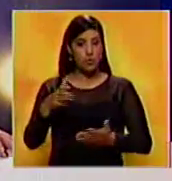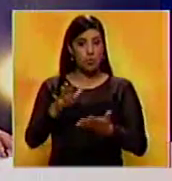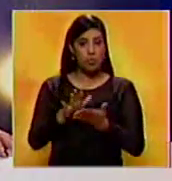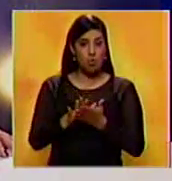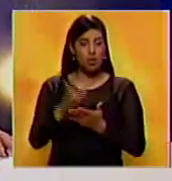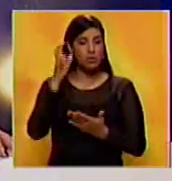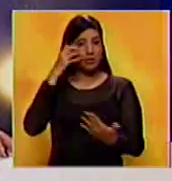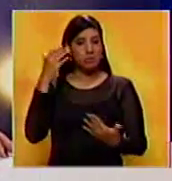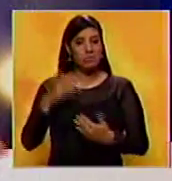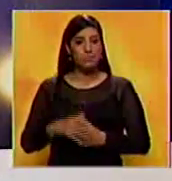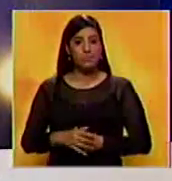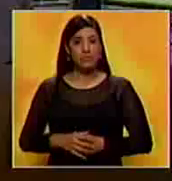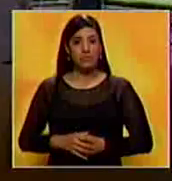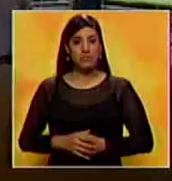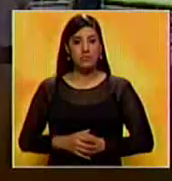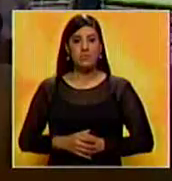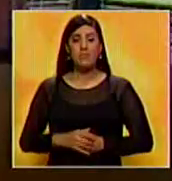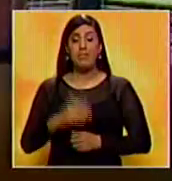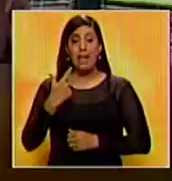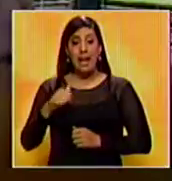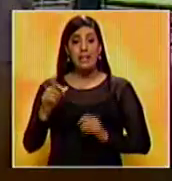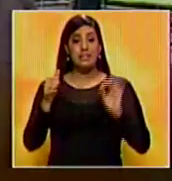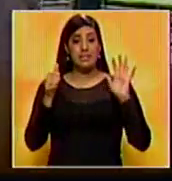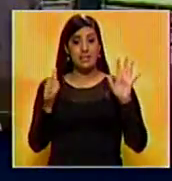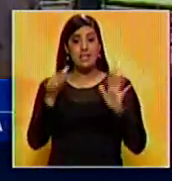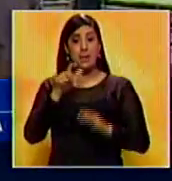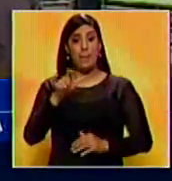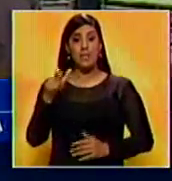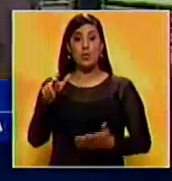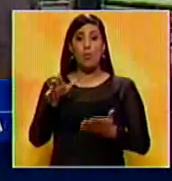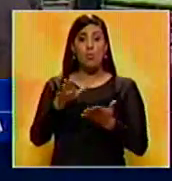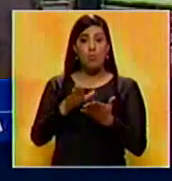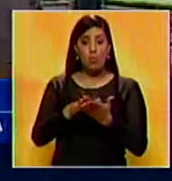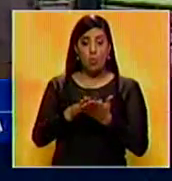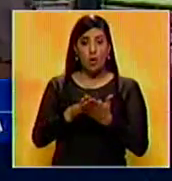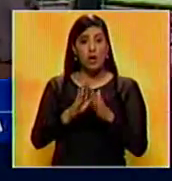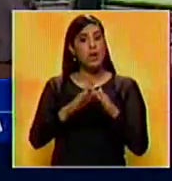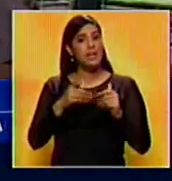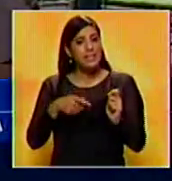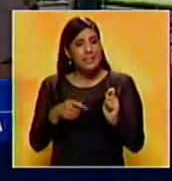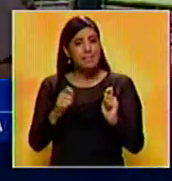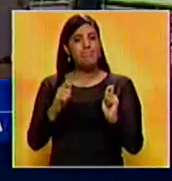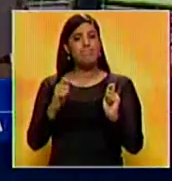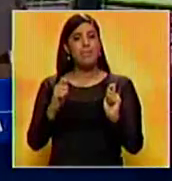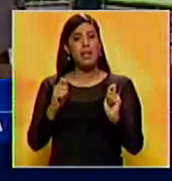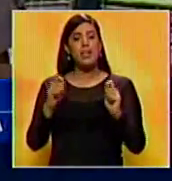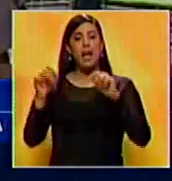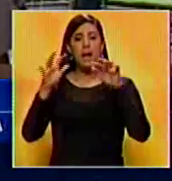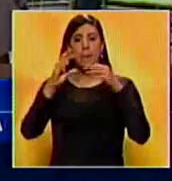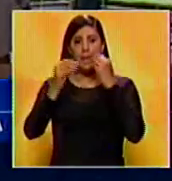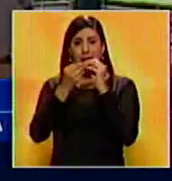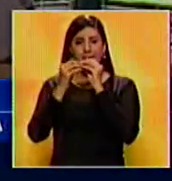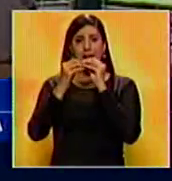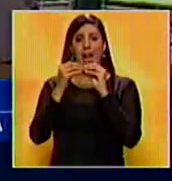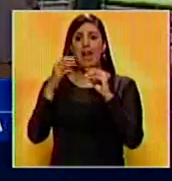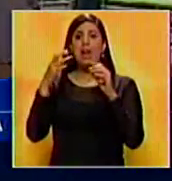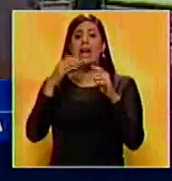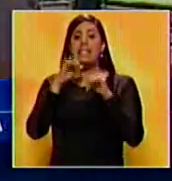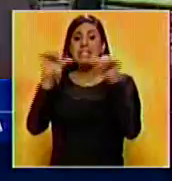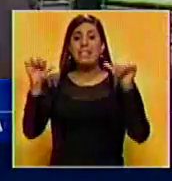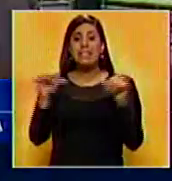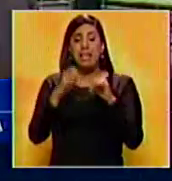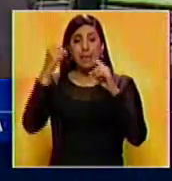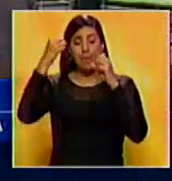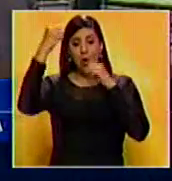fallecida. Escuchemos. Ya van seis personas que han fallecido intentando manipular y sabotear el